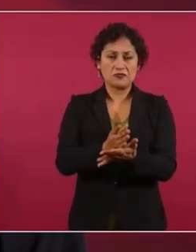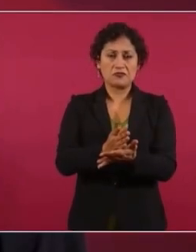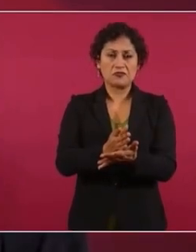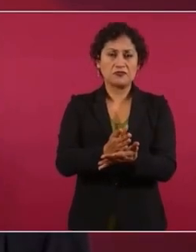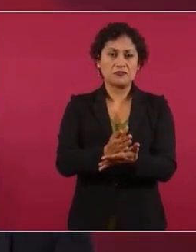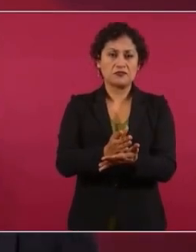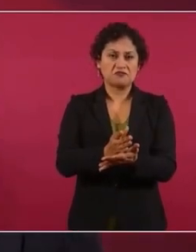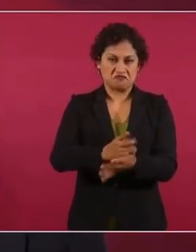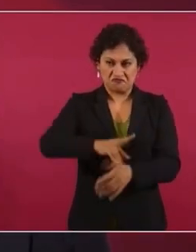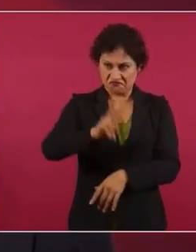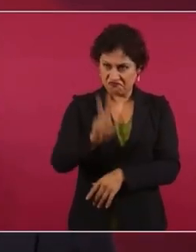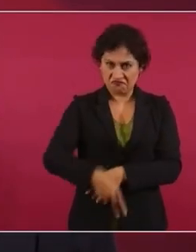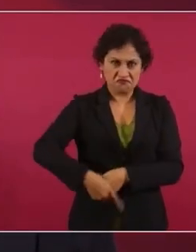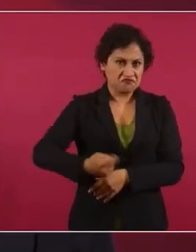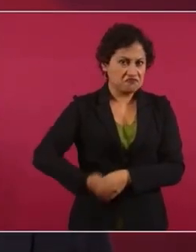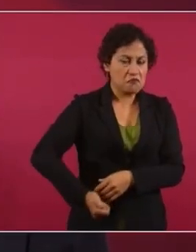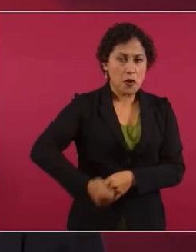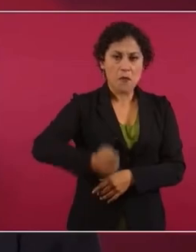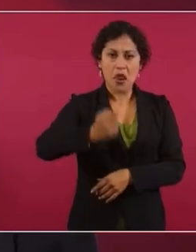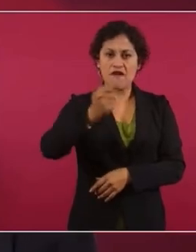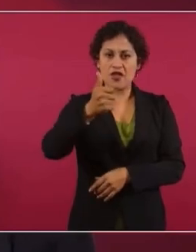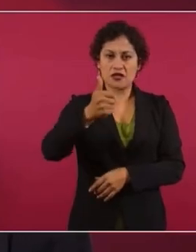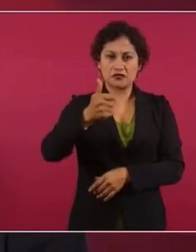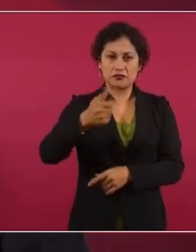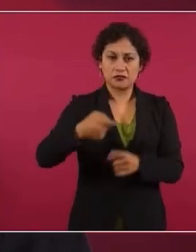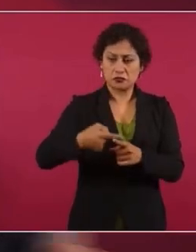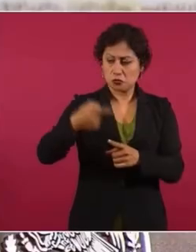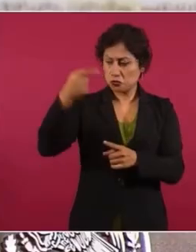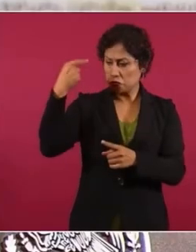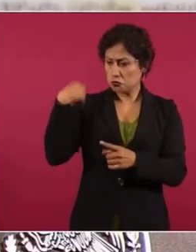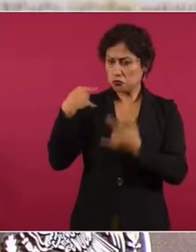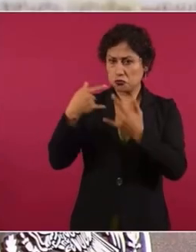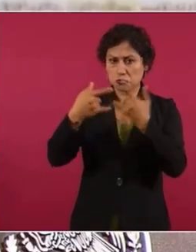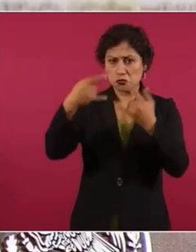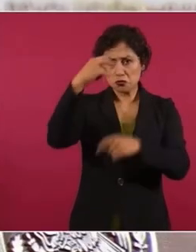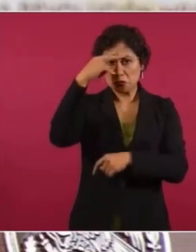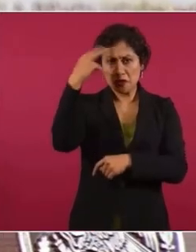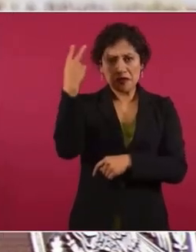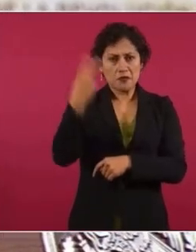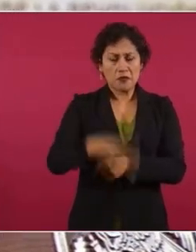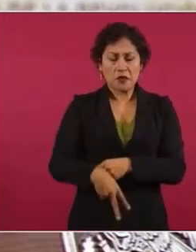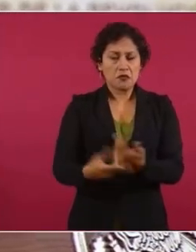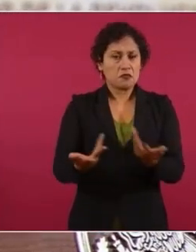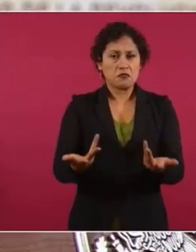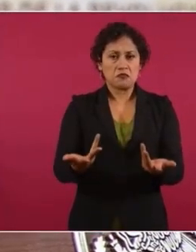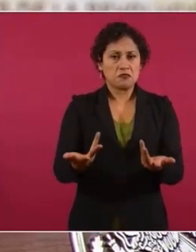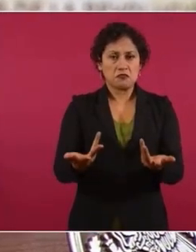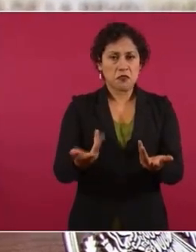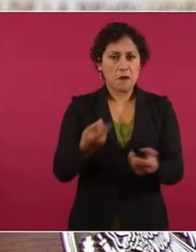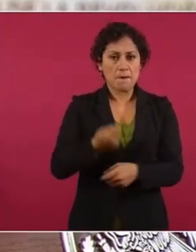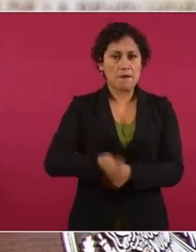momentos estelares en la historia de México y el proceso ahí anclado